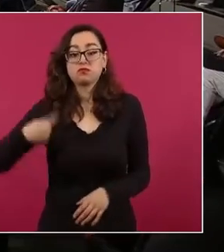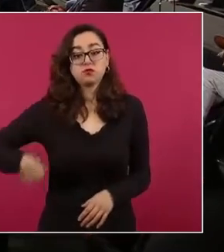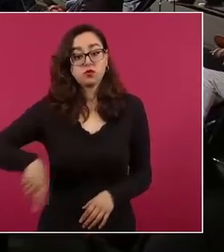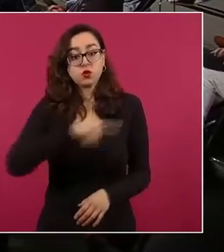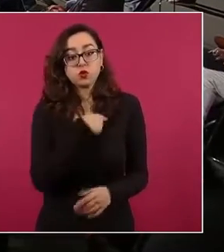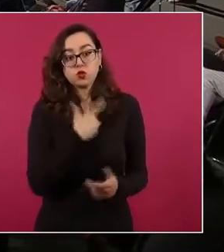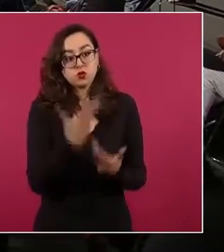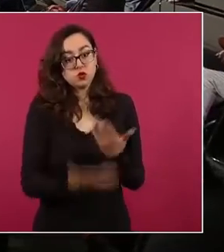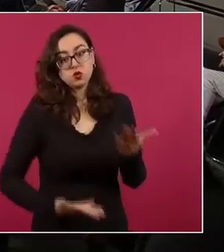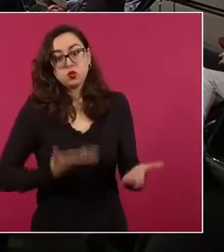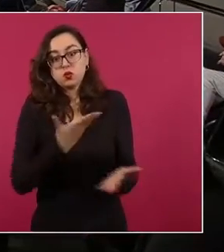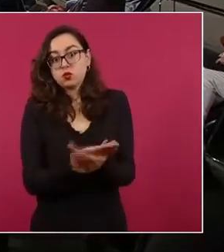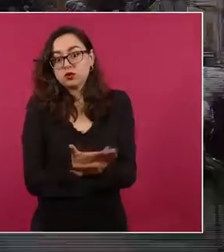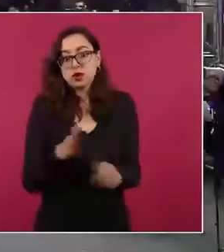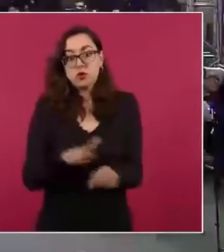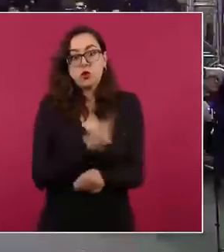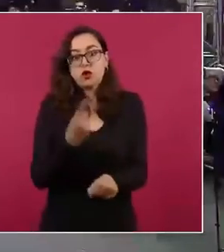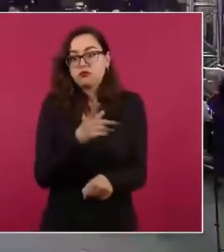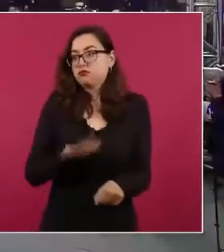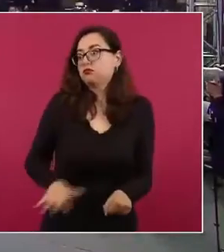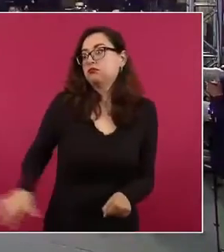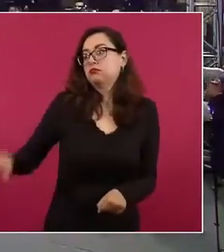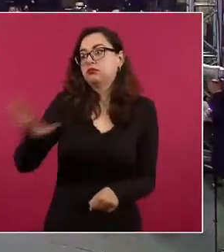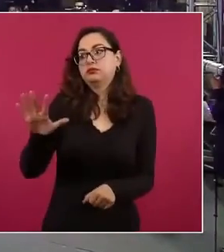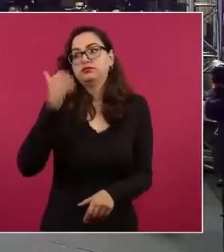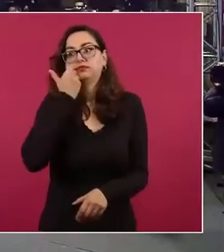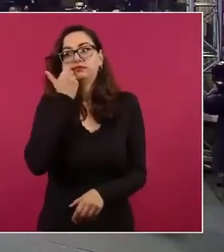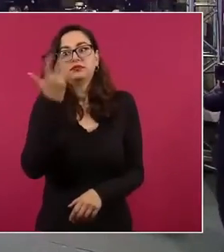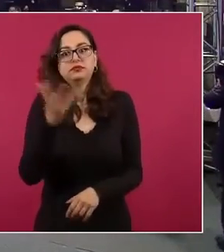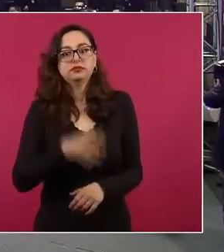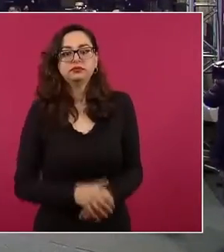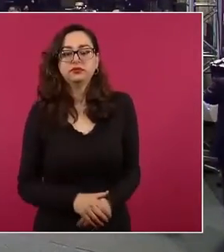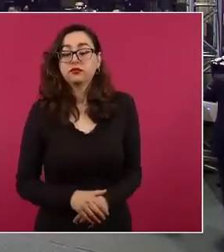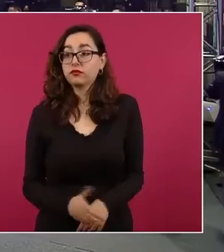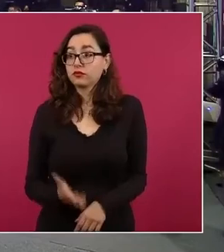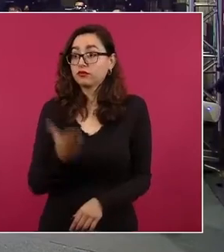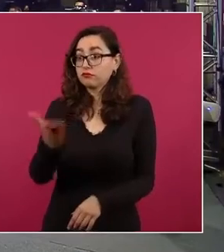pediría entonces a los legisladores que revisaran esa encuesta?